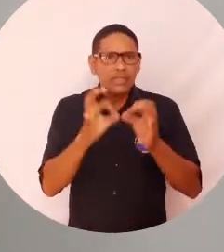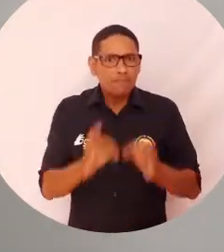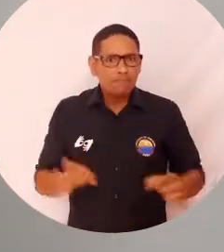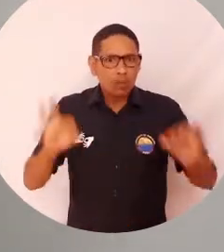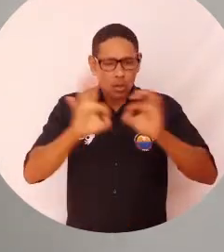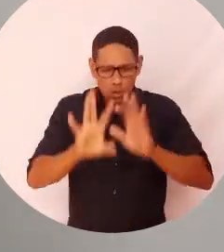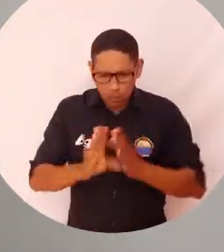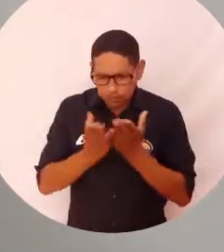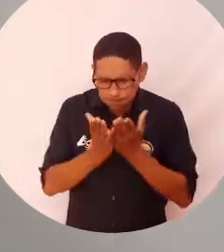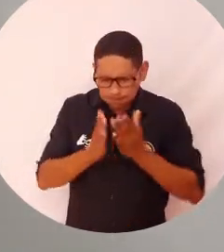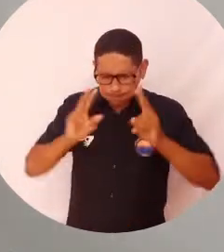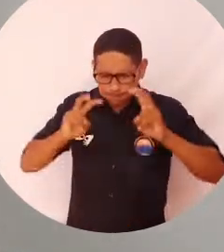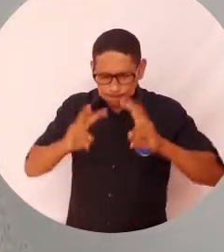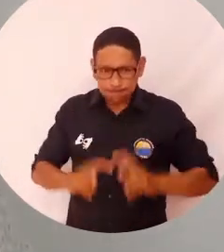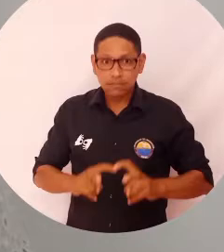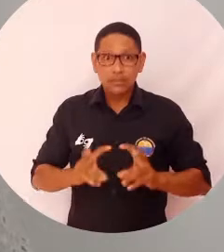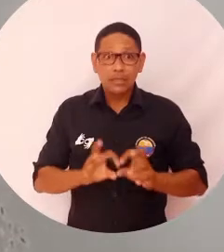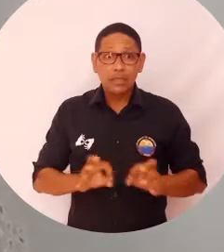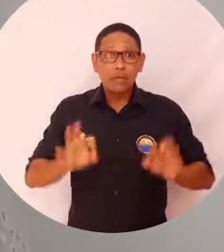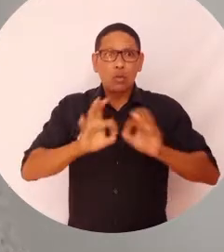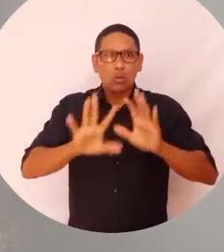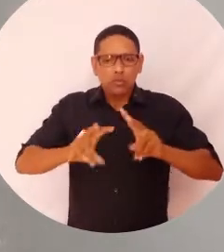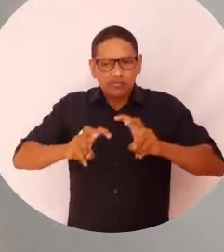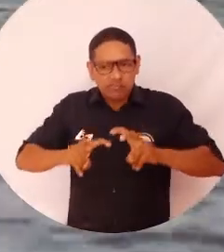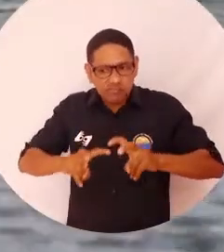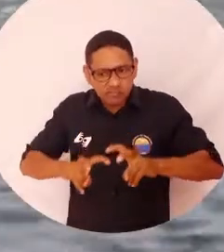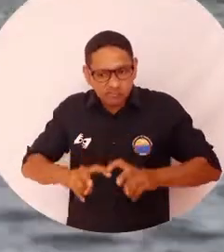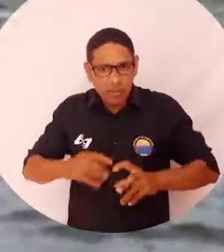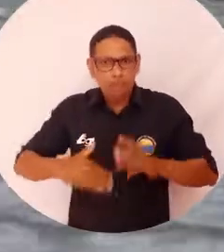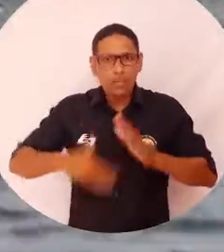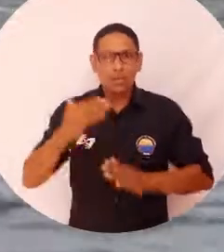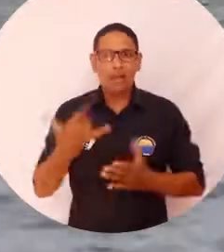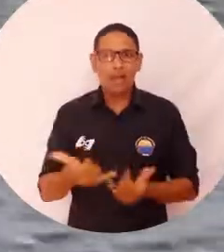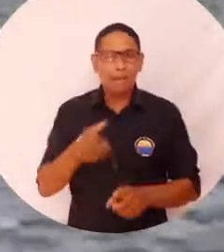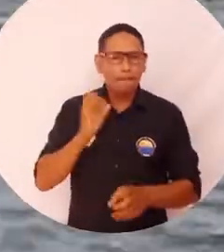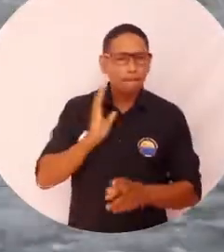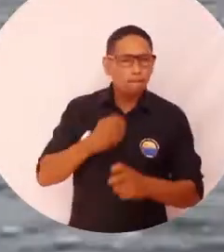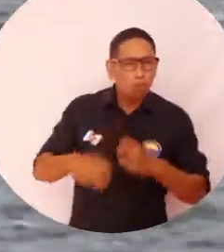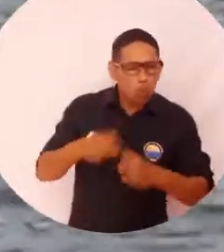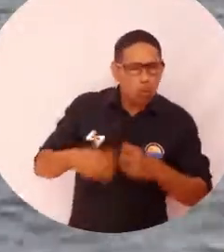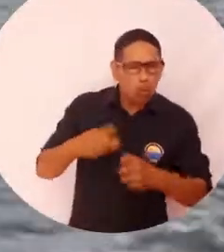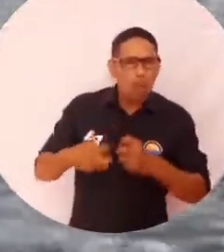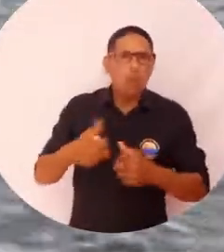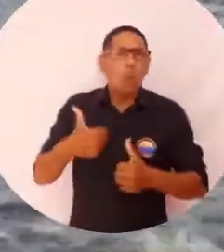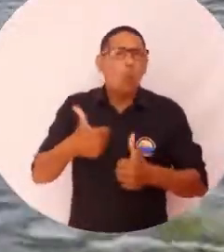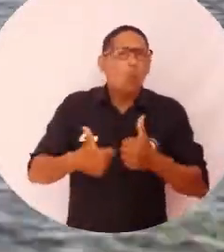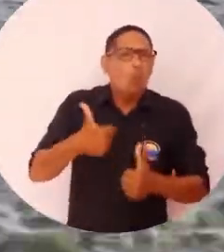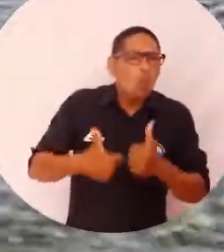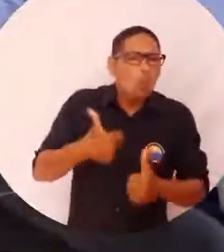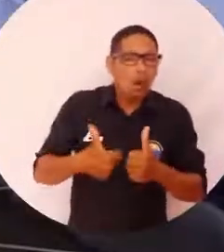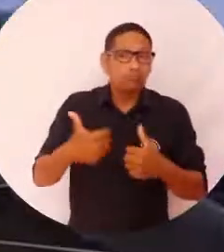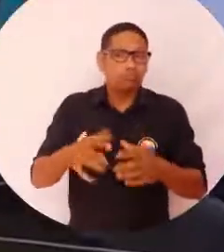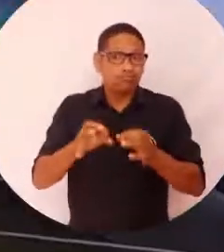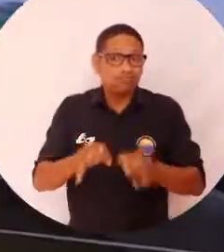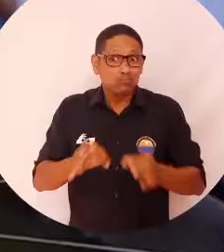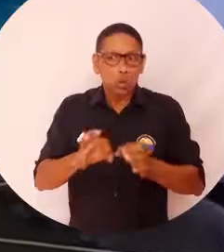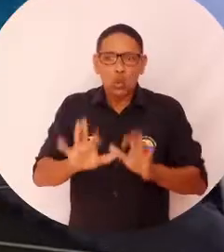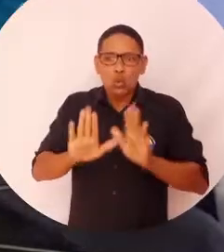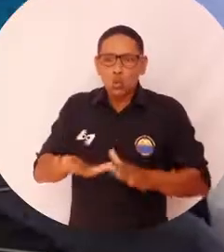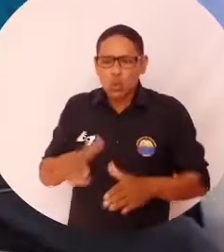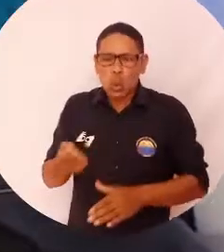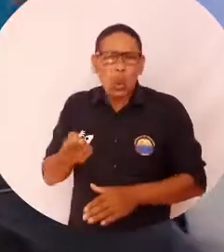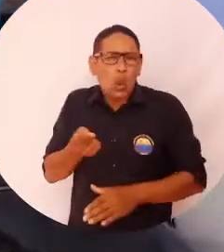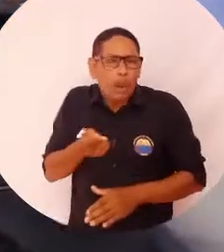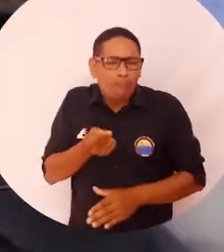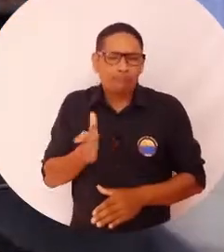objeto de estudio, ha sido principalmente a escala de investigación. El principal problema identificado es la difícil producción de